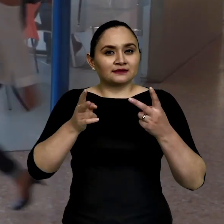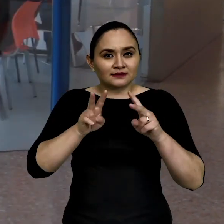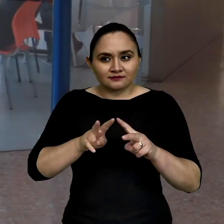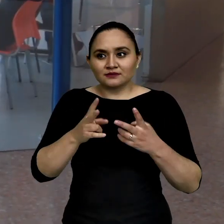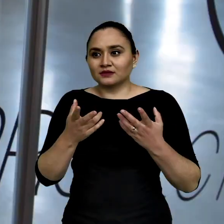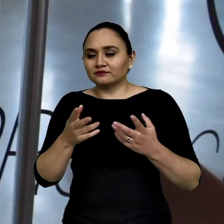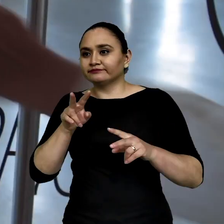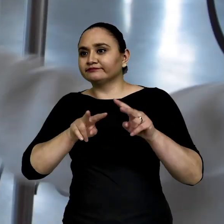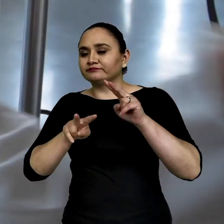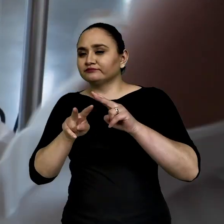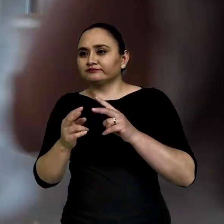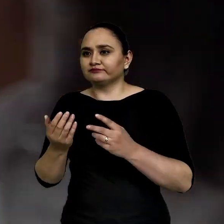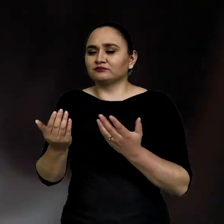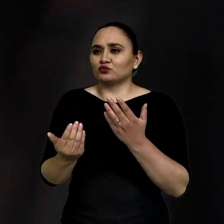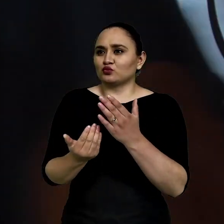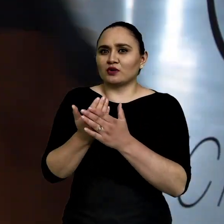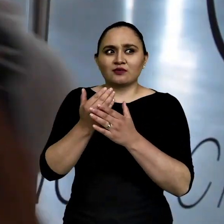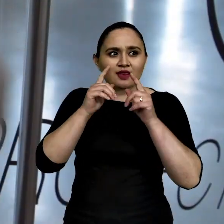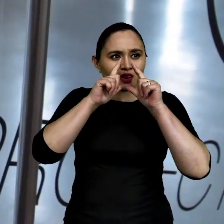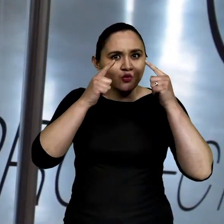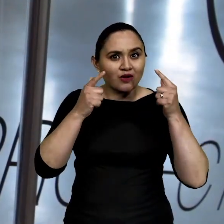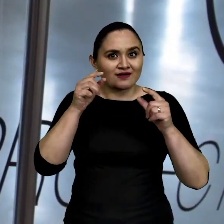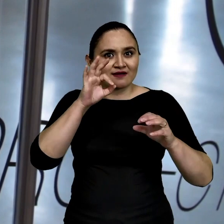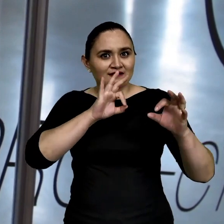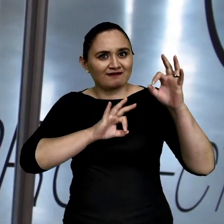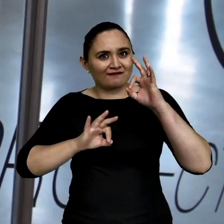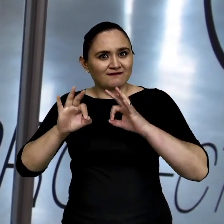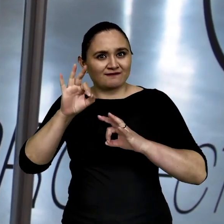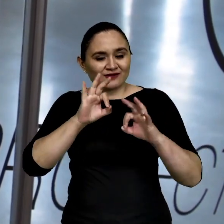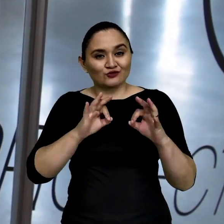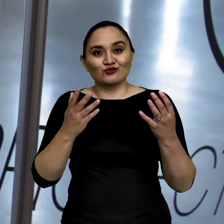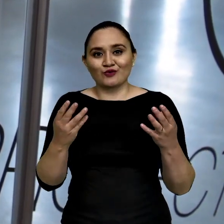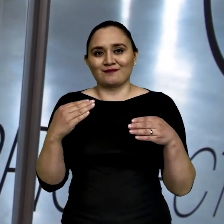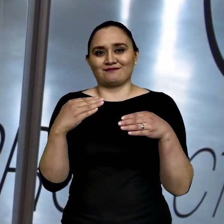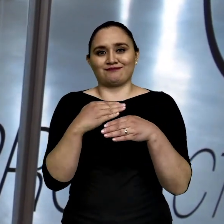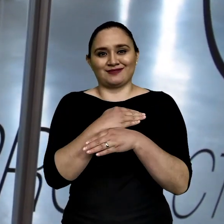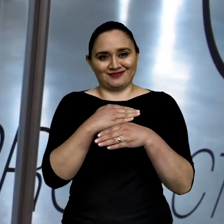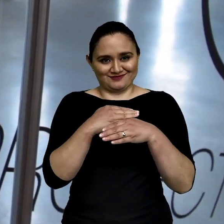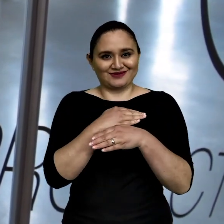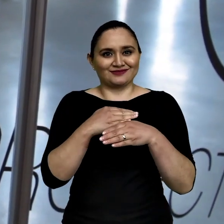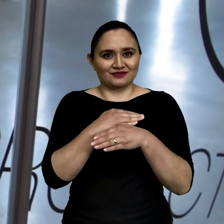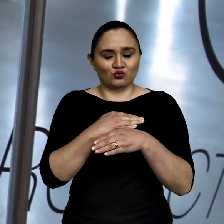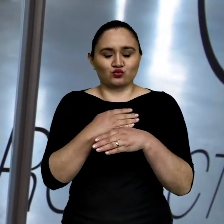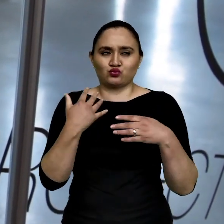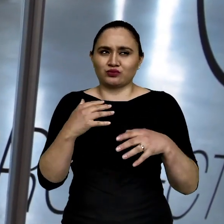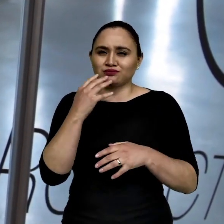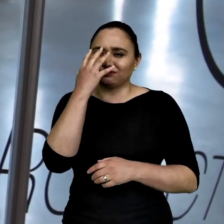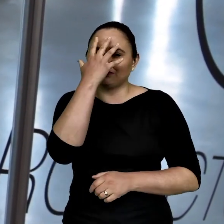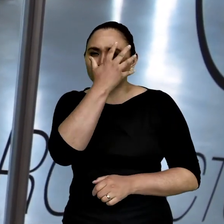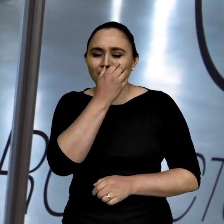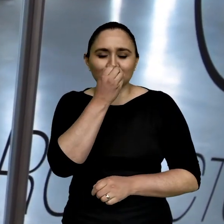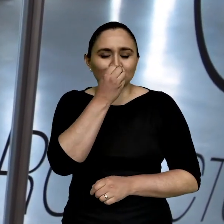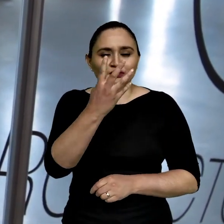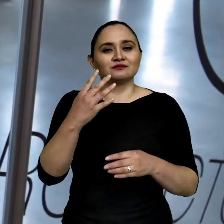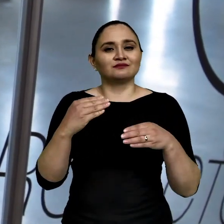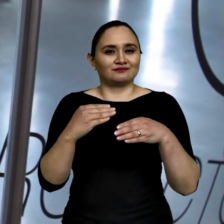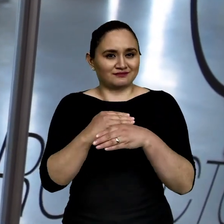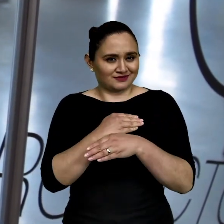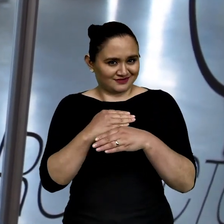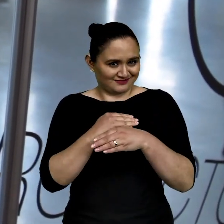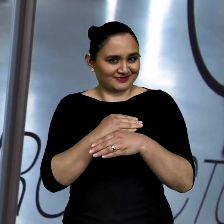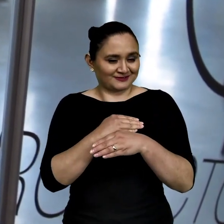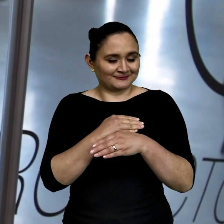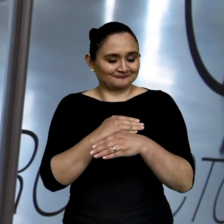descubrí o redescubrí cómo el lenguaje de la física realmente son las matemáticas, cómo son hermosas realmente